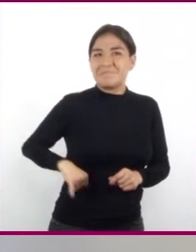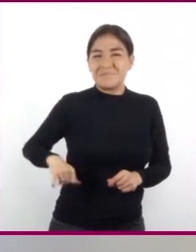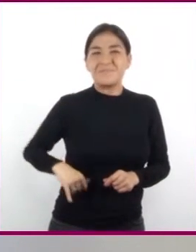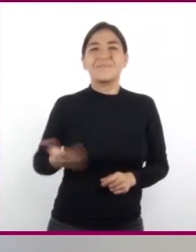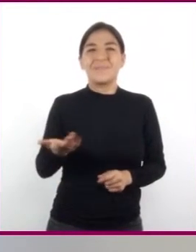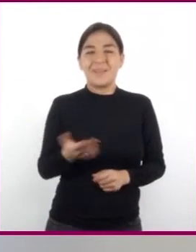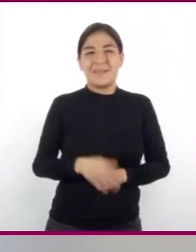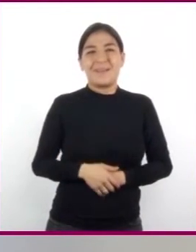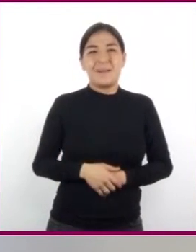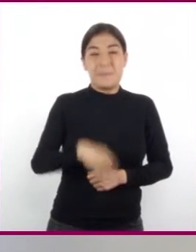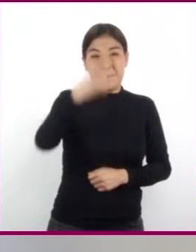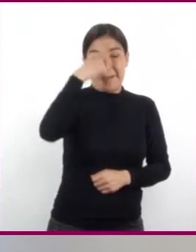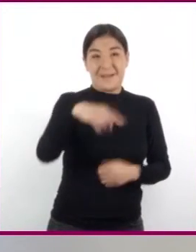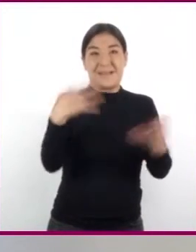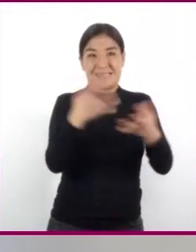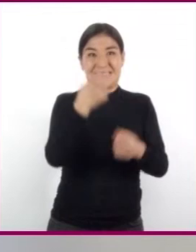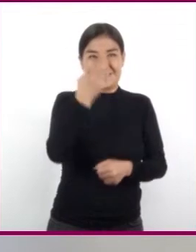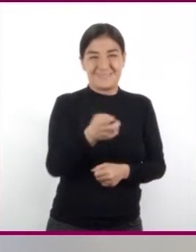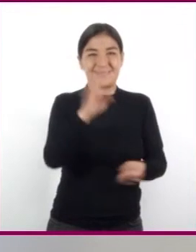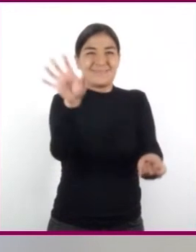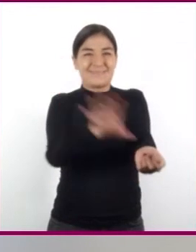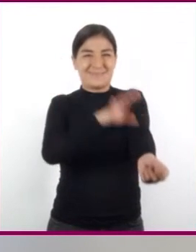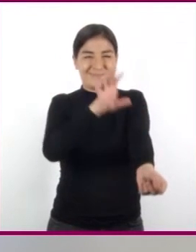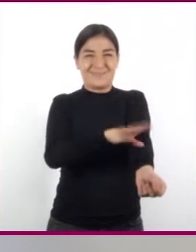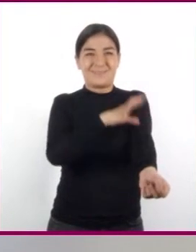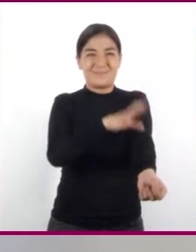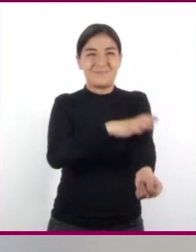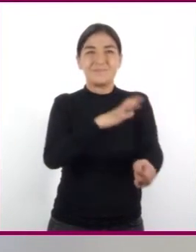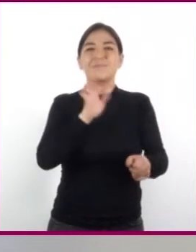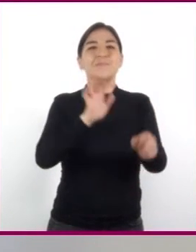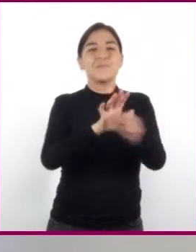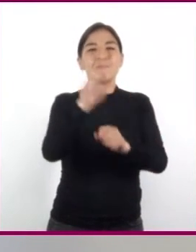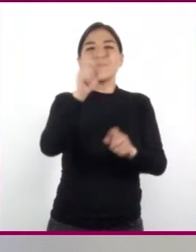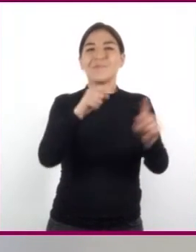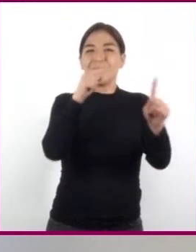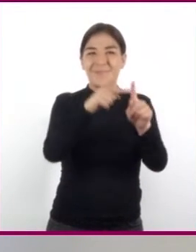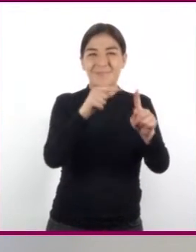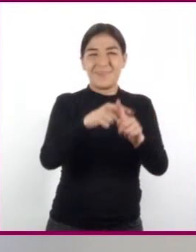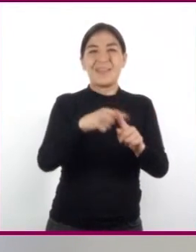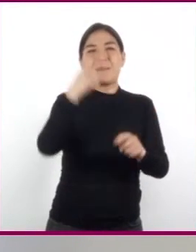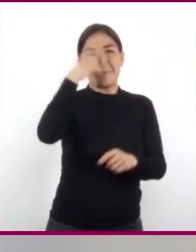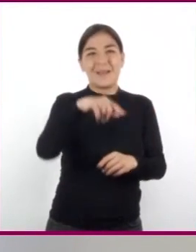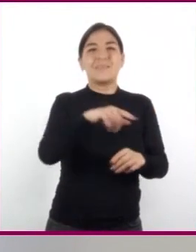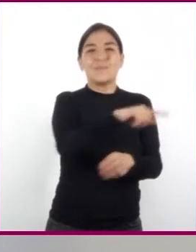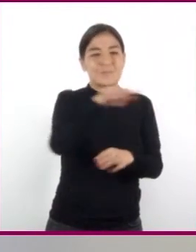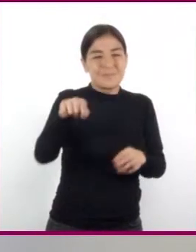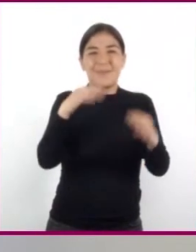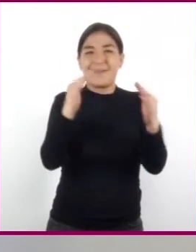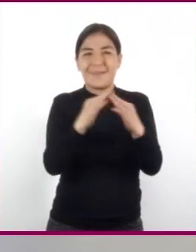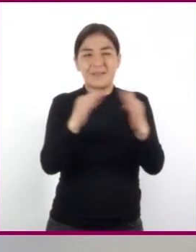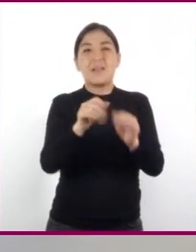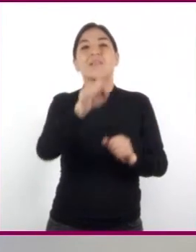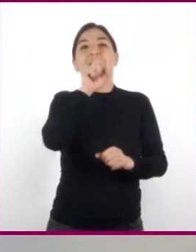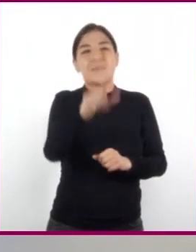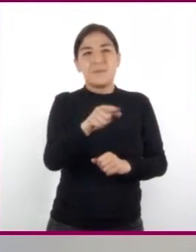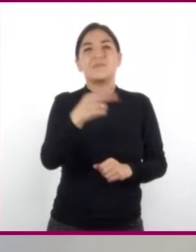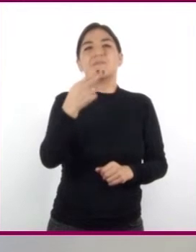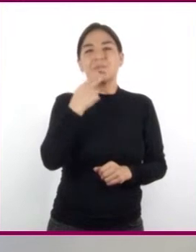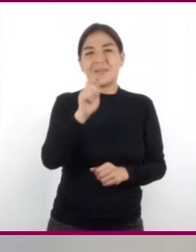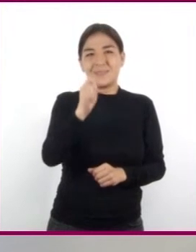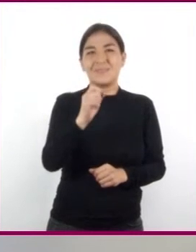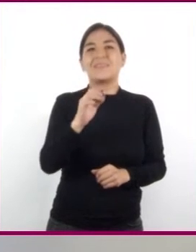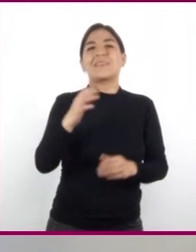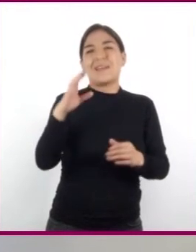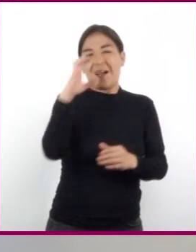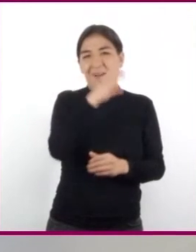Que para producir esa electricidad que llega a nuestras casas, muchas veces también se utilizó el calor.